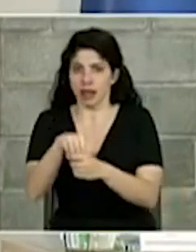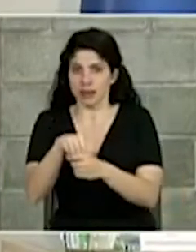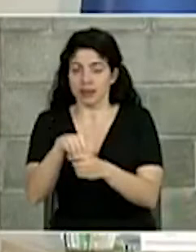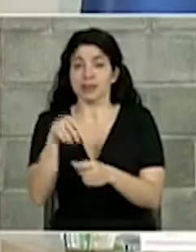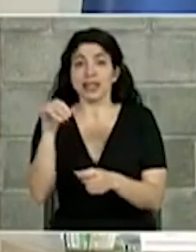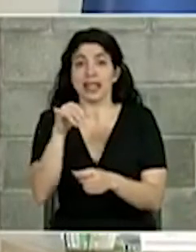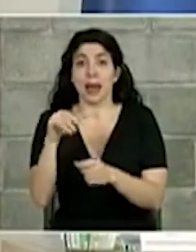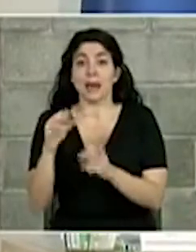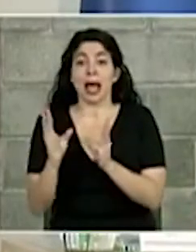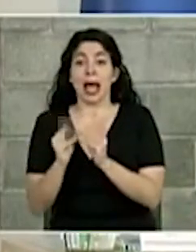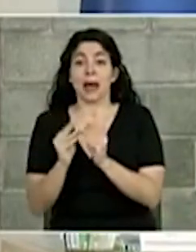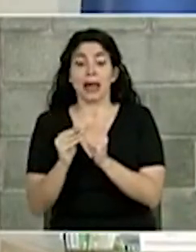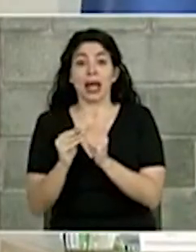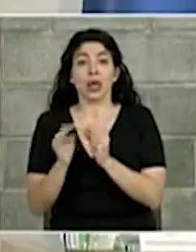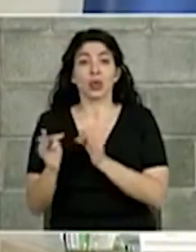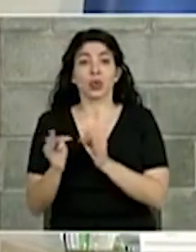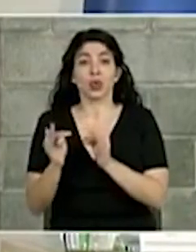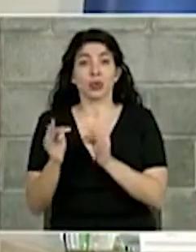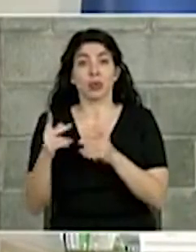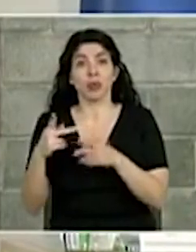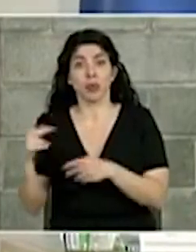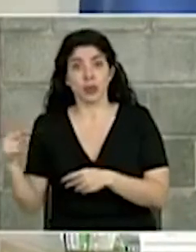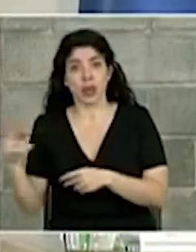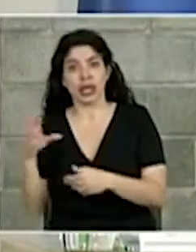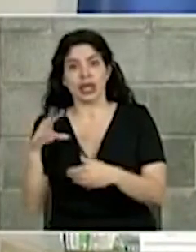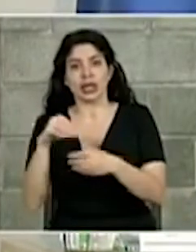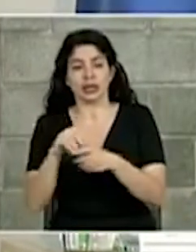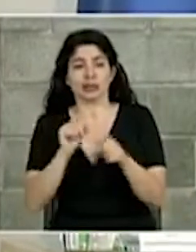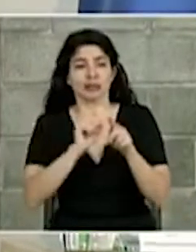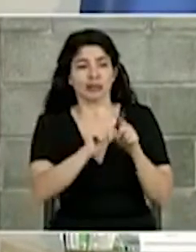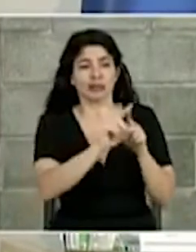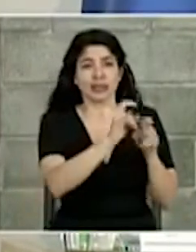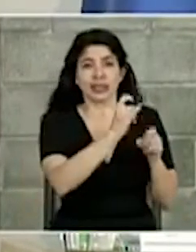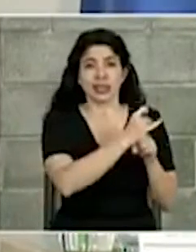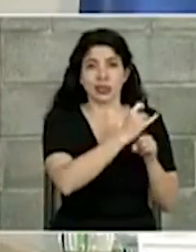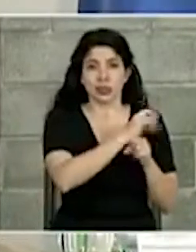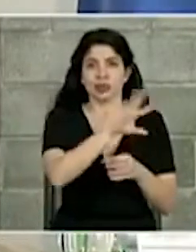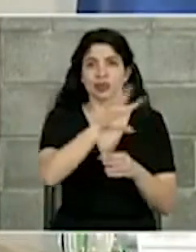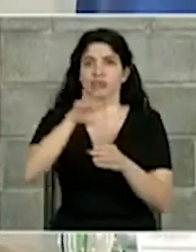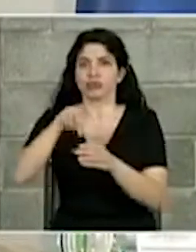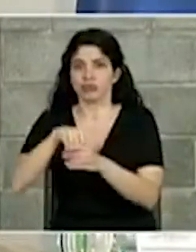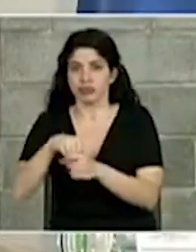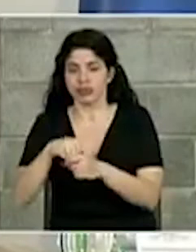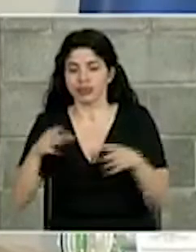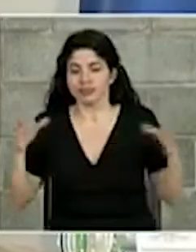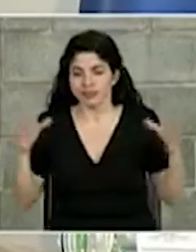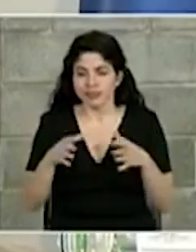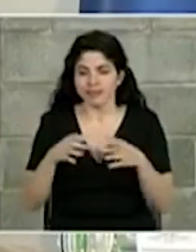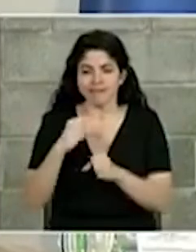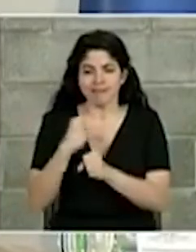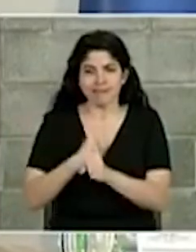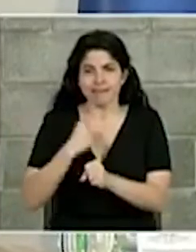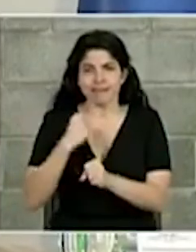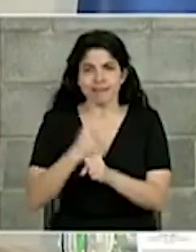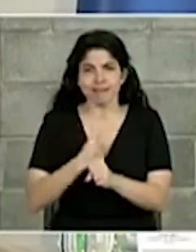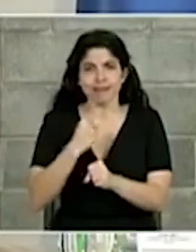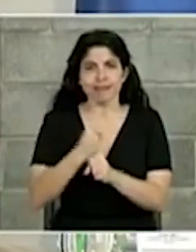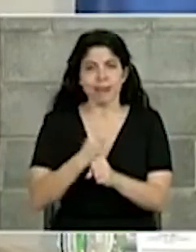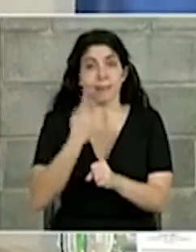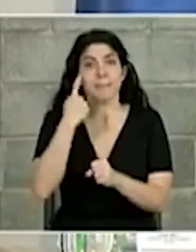así como la Cámara de Turismo de Punta Arenas y las diferentes instituciones que hemos trabajado juntas para